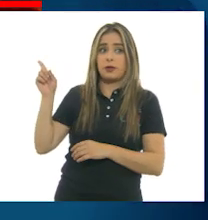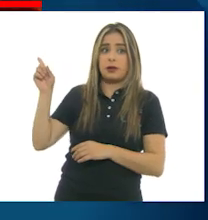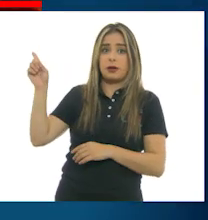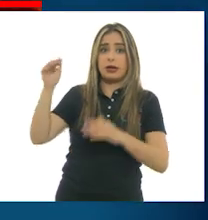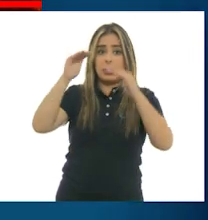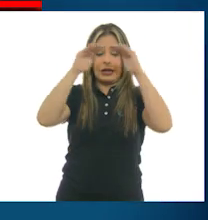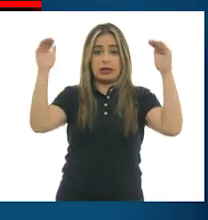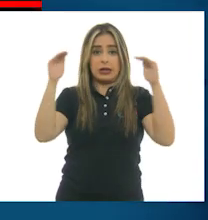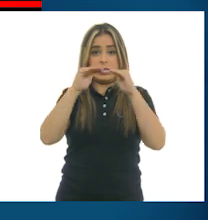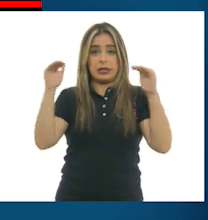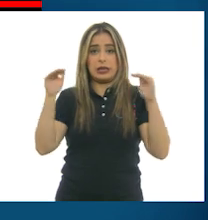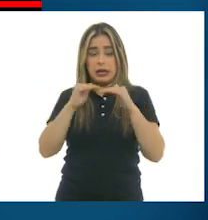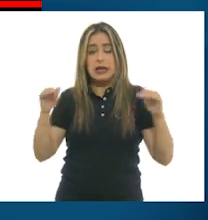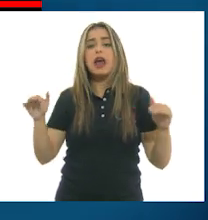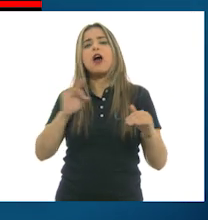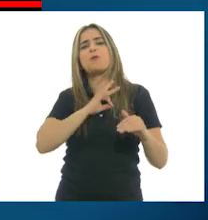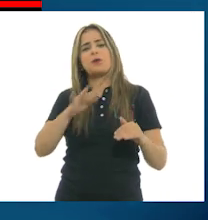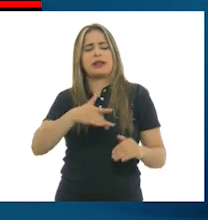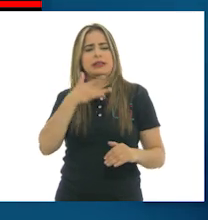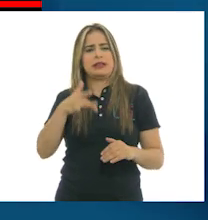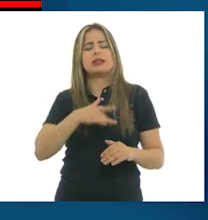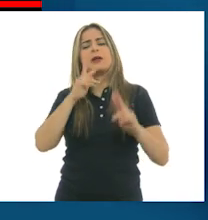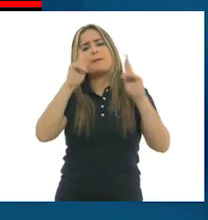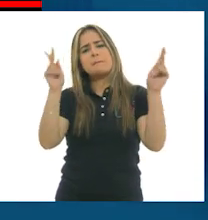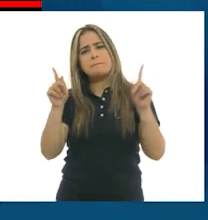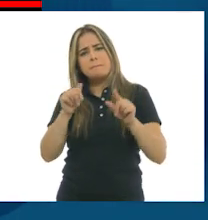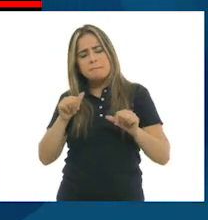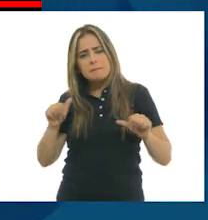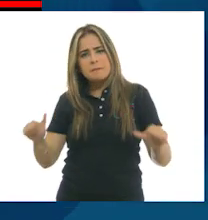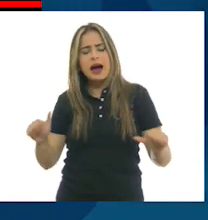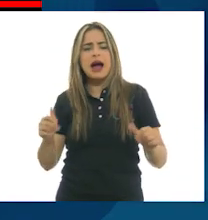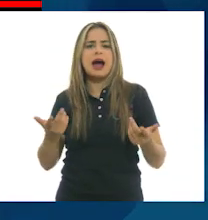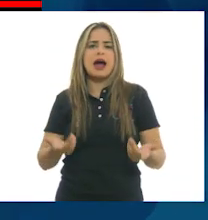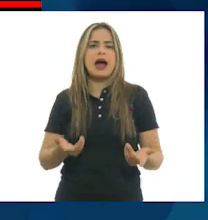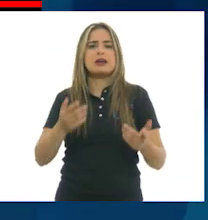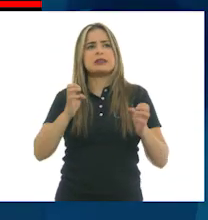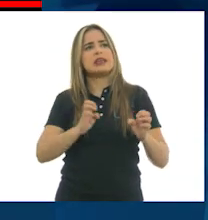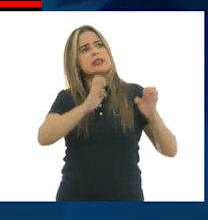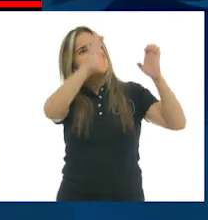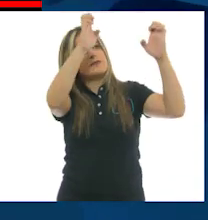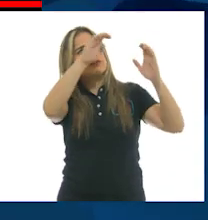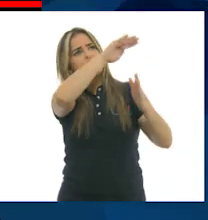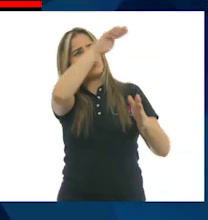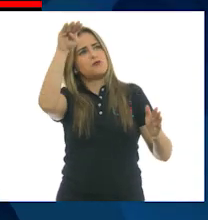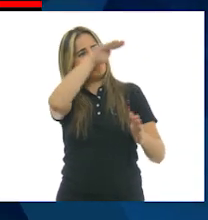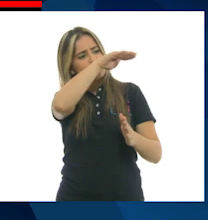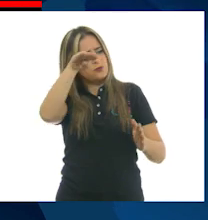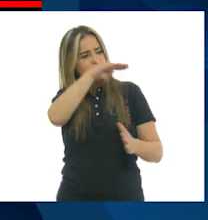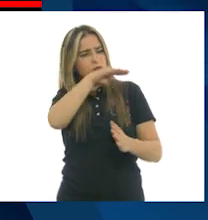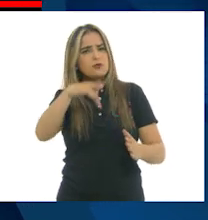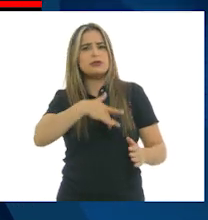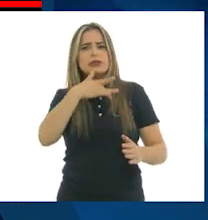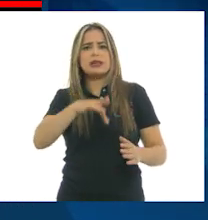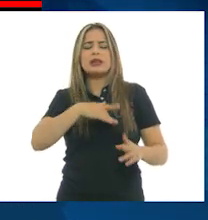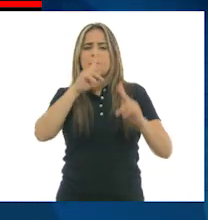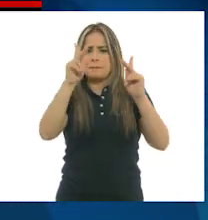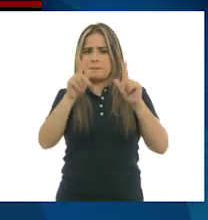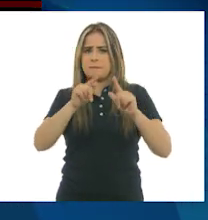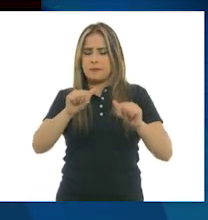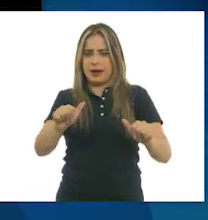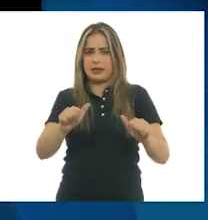nos den una sensación de paz, como cuando contemplamos el mar, una llanura o un edificio. Pero esto sigue sin